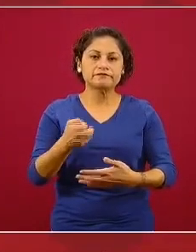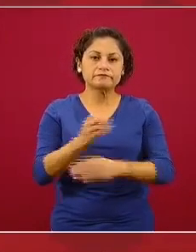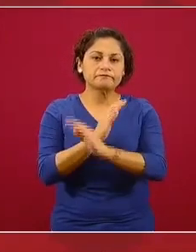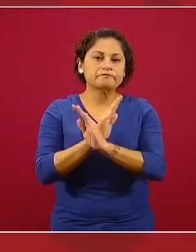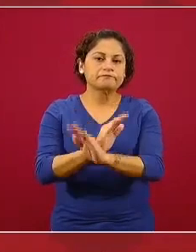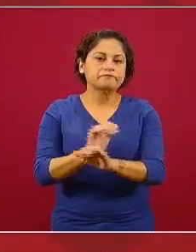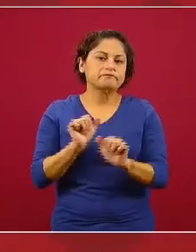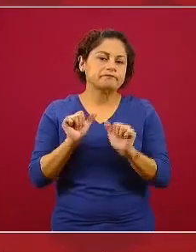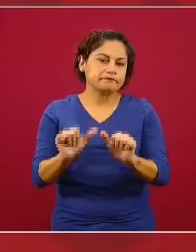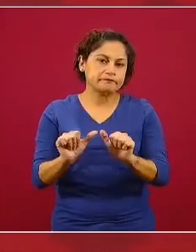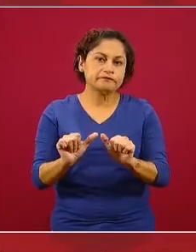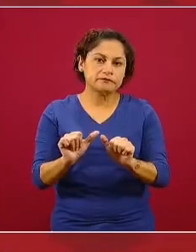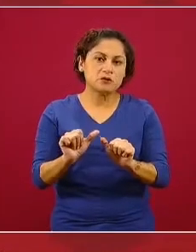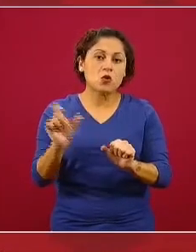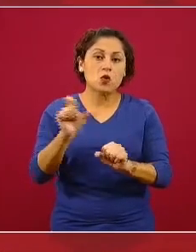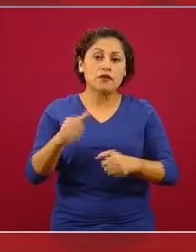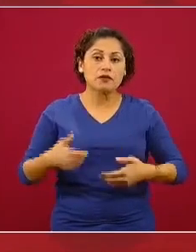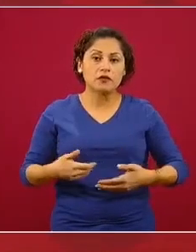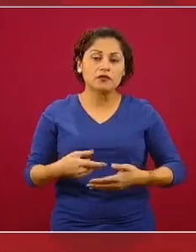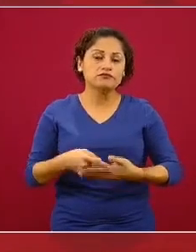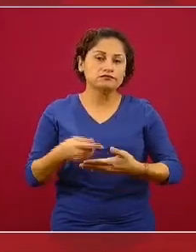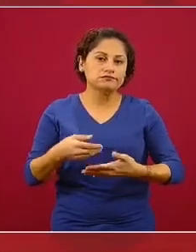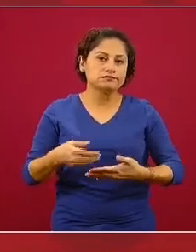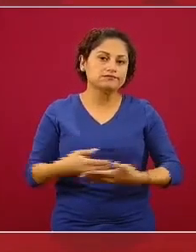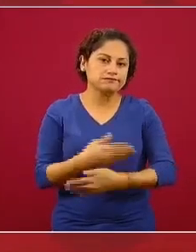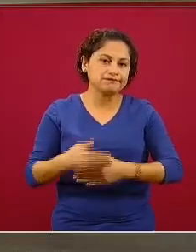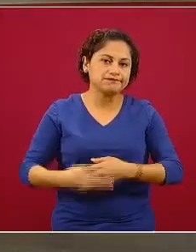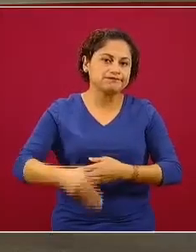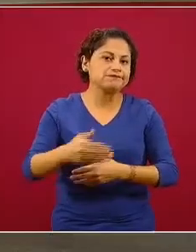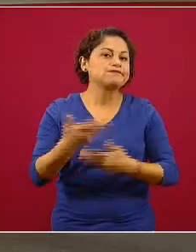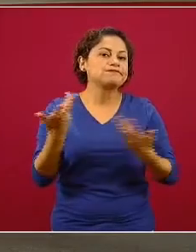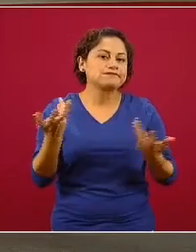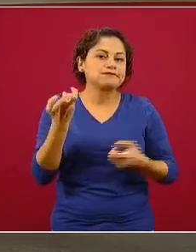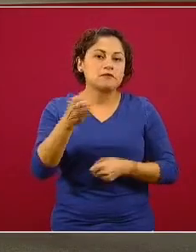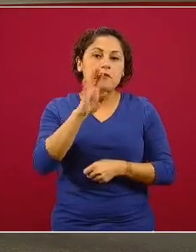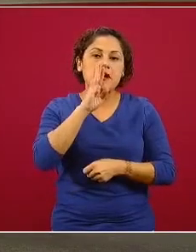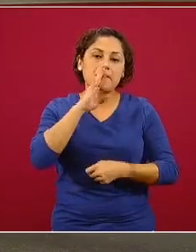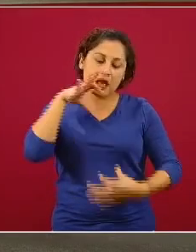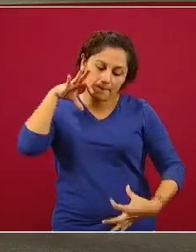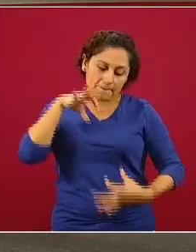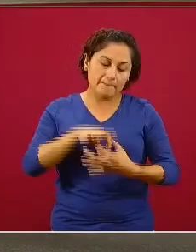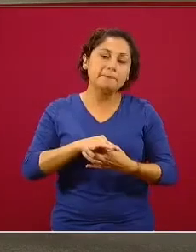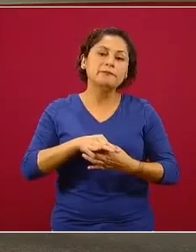las infecciones que ha experimentado la madre. Gracias, Olivia.